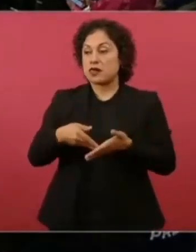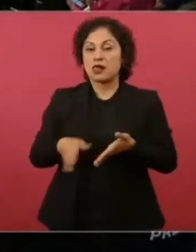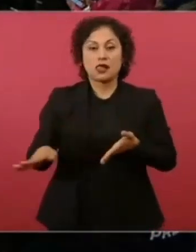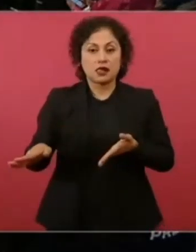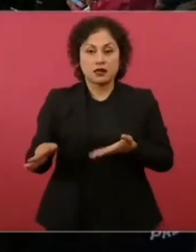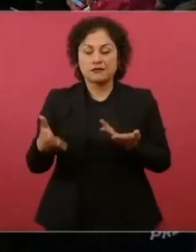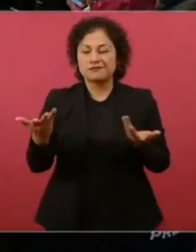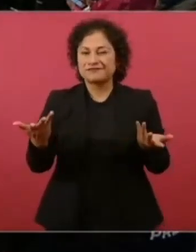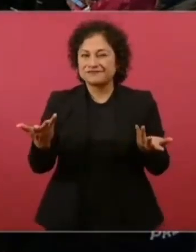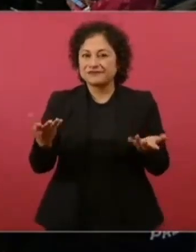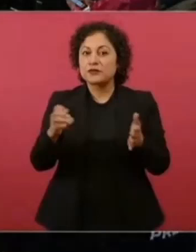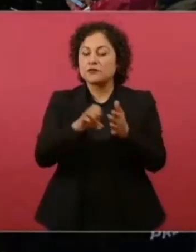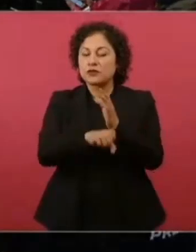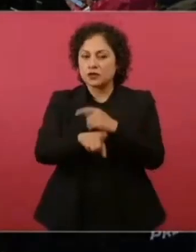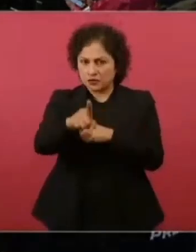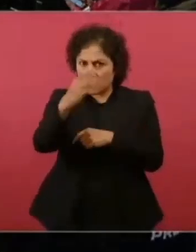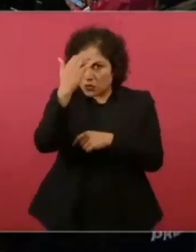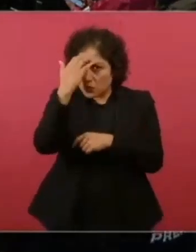de los 40 mil